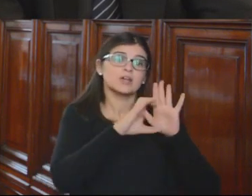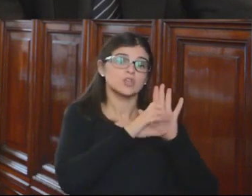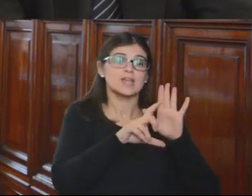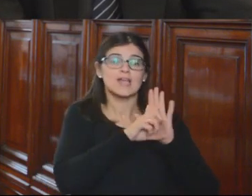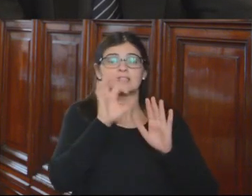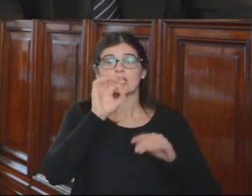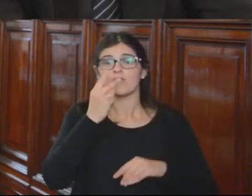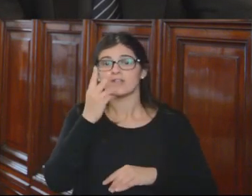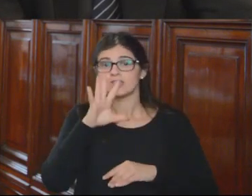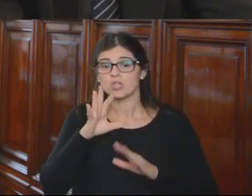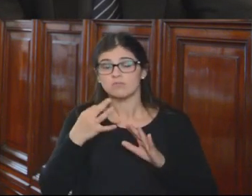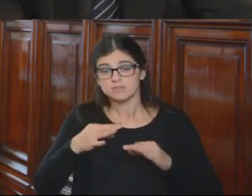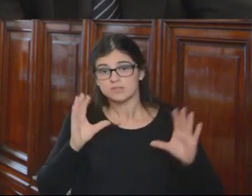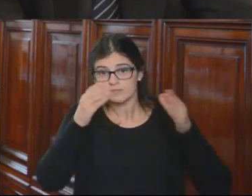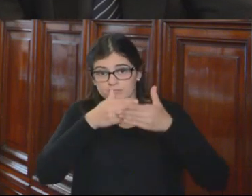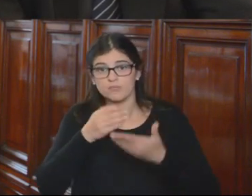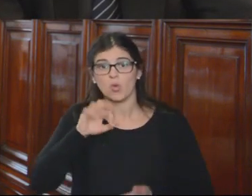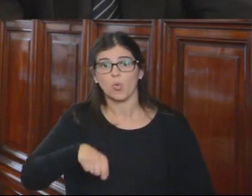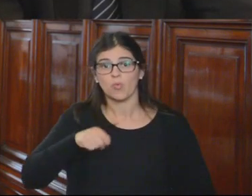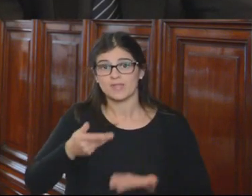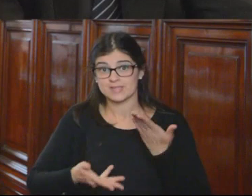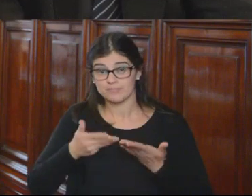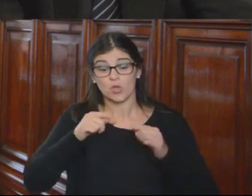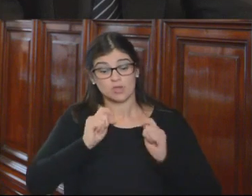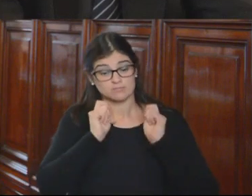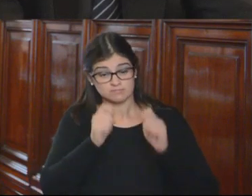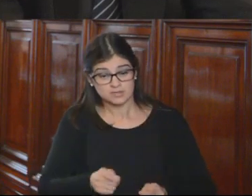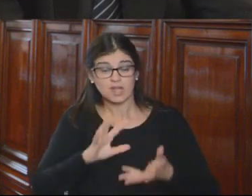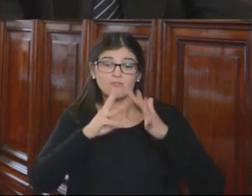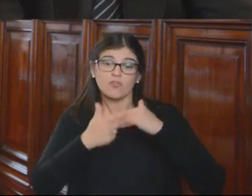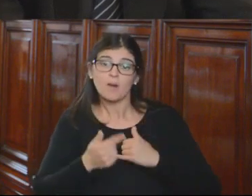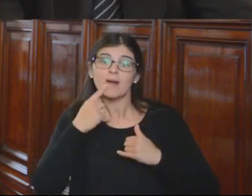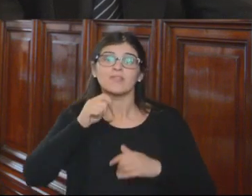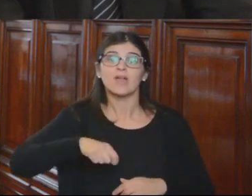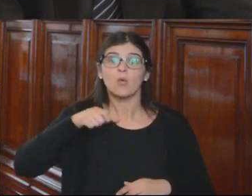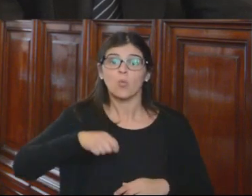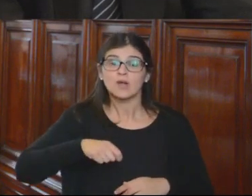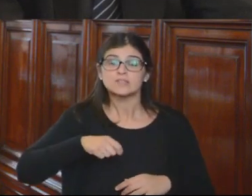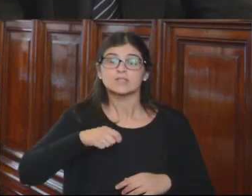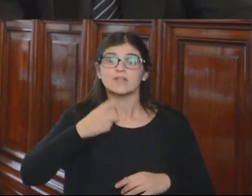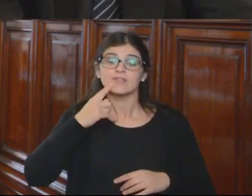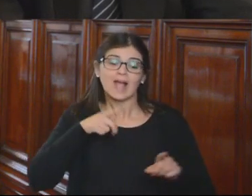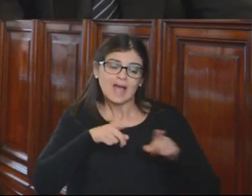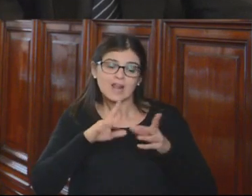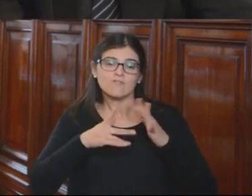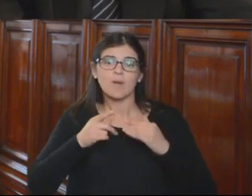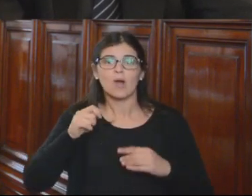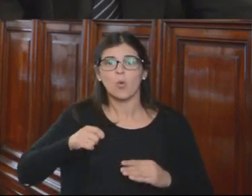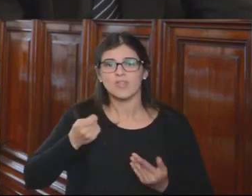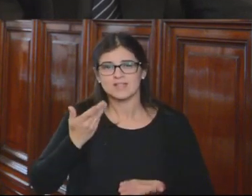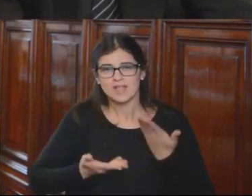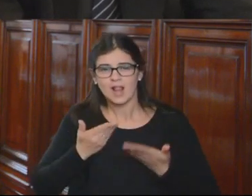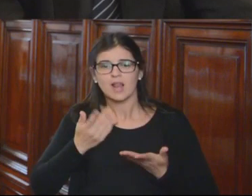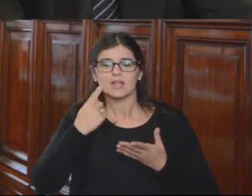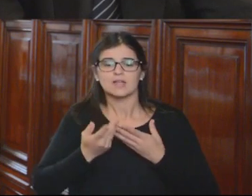025 del órgano judicial, con atribuciones en materia de designación de jueces de la carrera judicial de conformidad